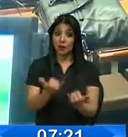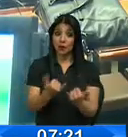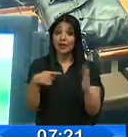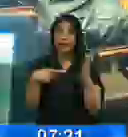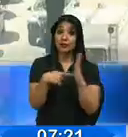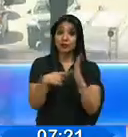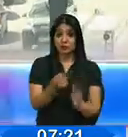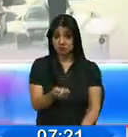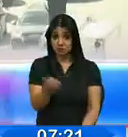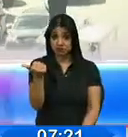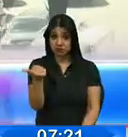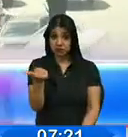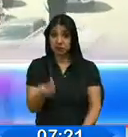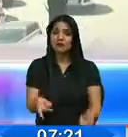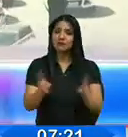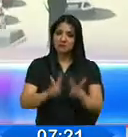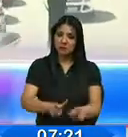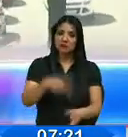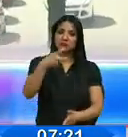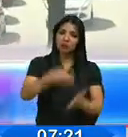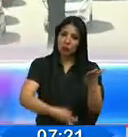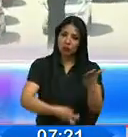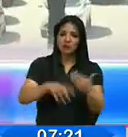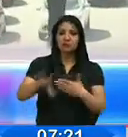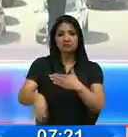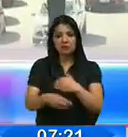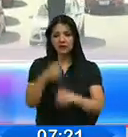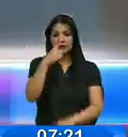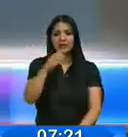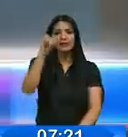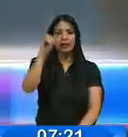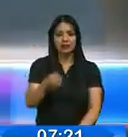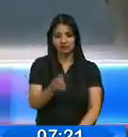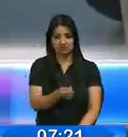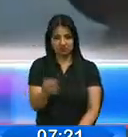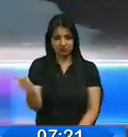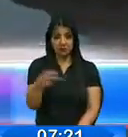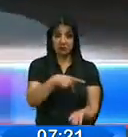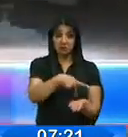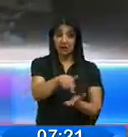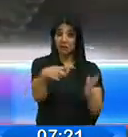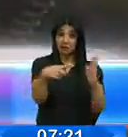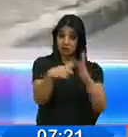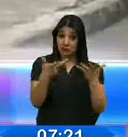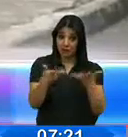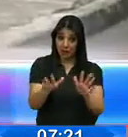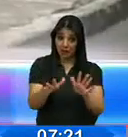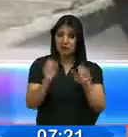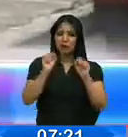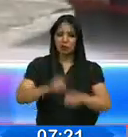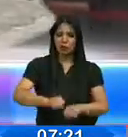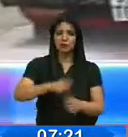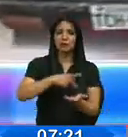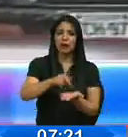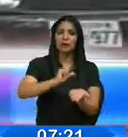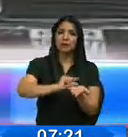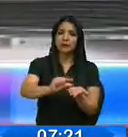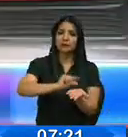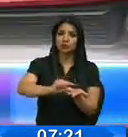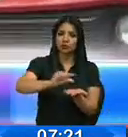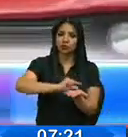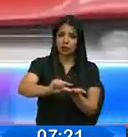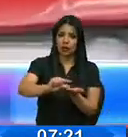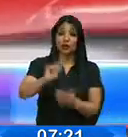impuesto quedan insusistentes las multas, recargos e intereses. Quienes no han pagado el impuesto podrán acceder a un sistema de pagos mensuales y solo se